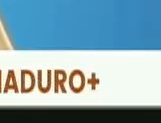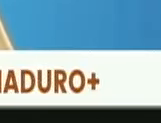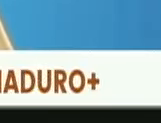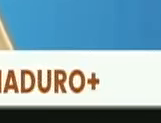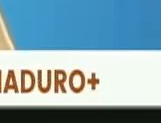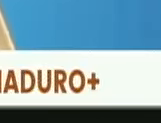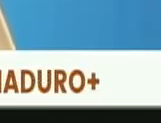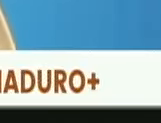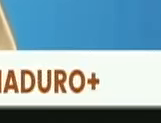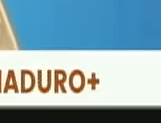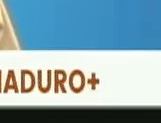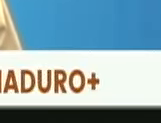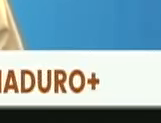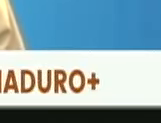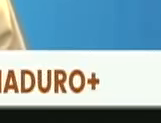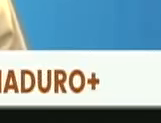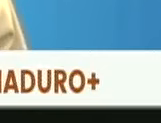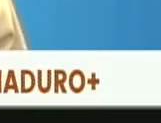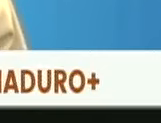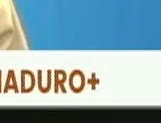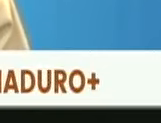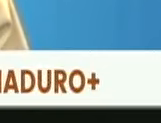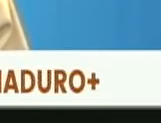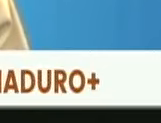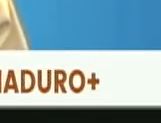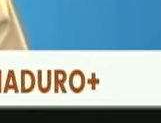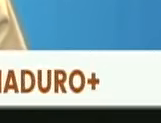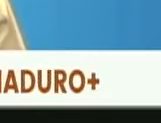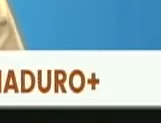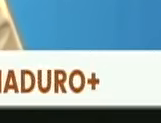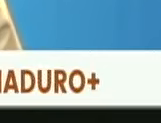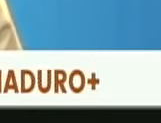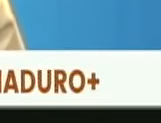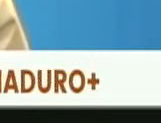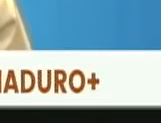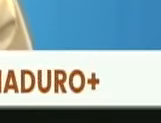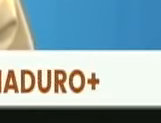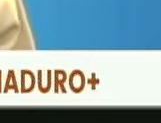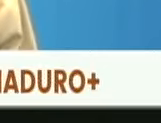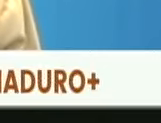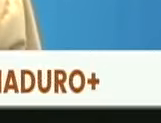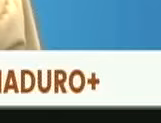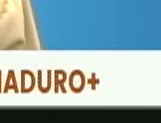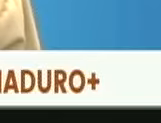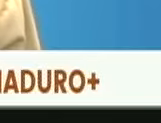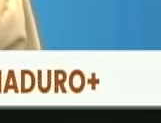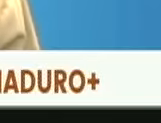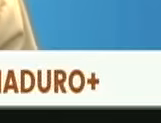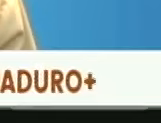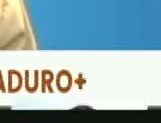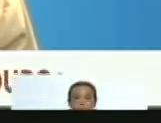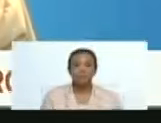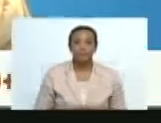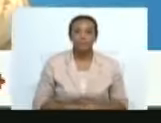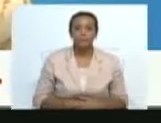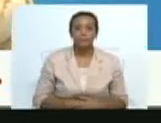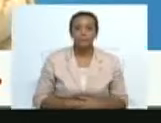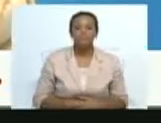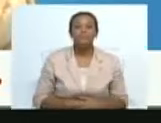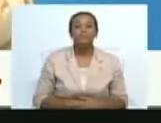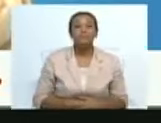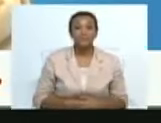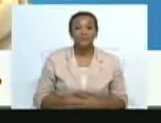o Tamunangue o Juruminga nomás, como le queramos decir, también va a ser parte de apoyo para la